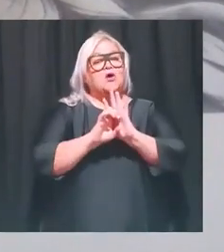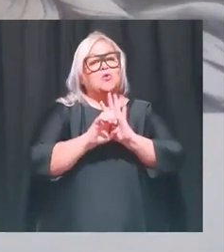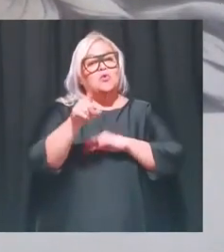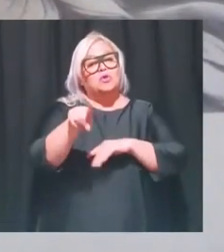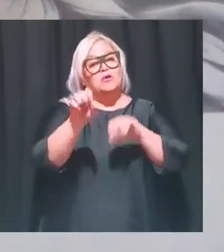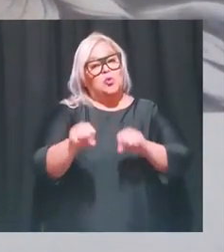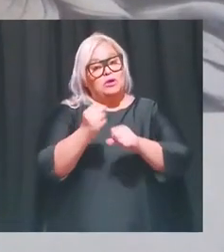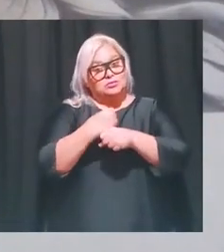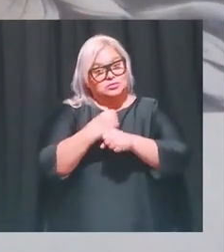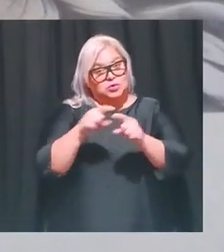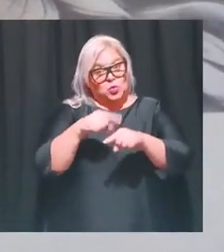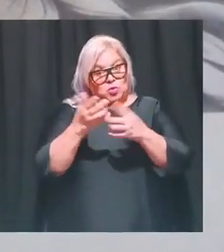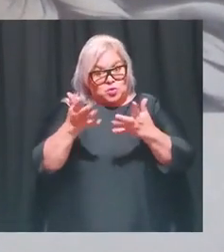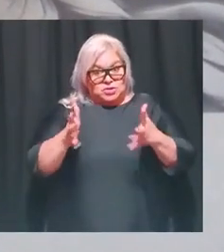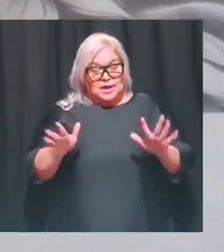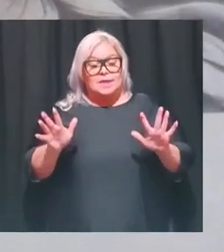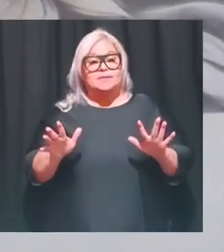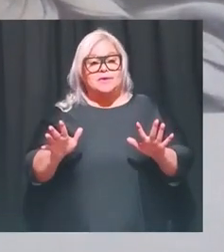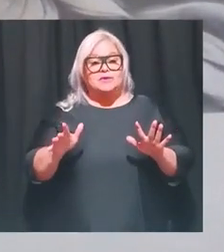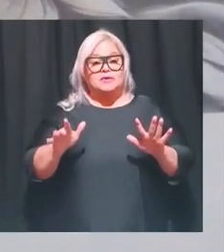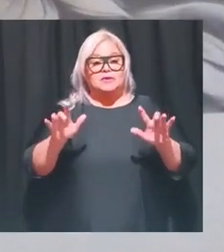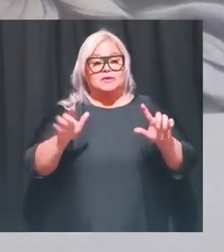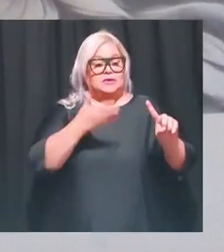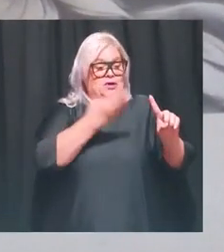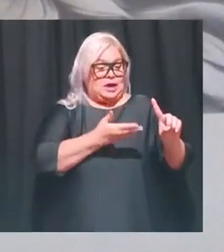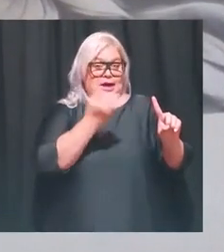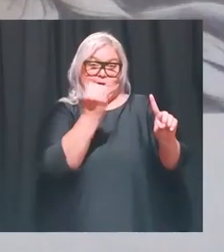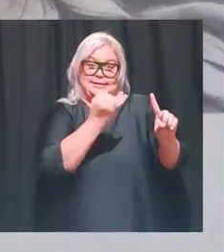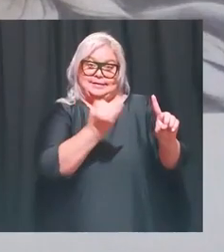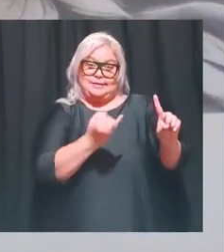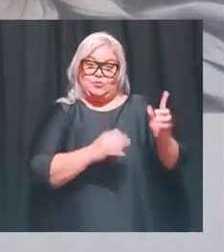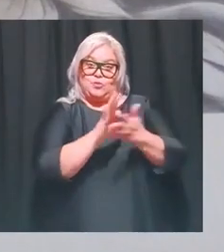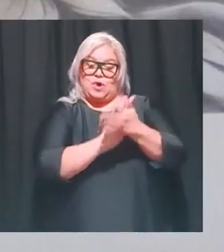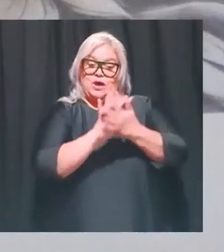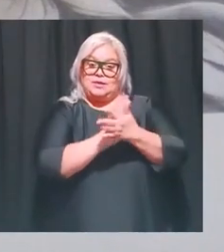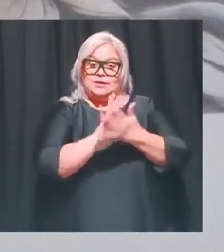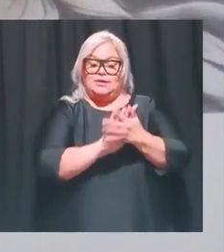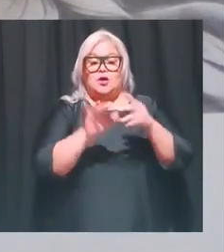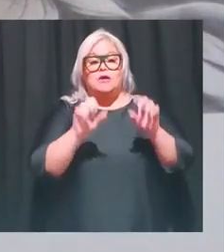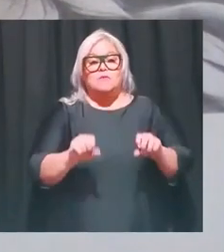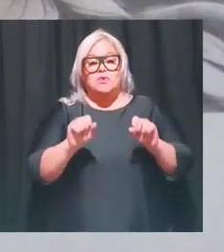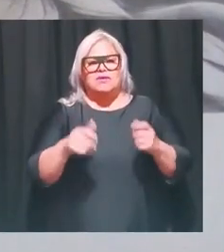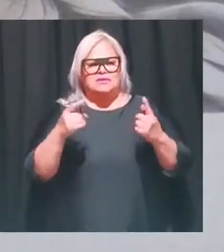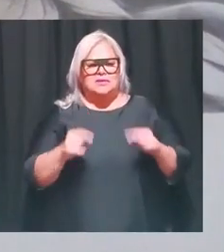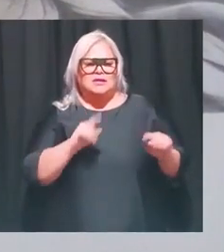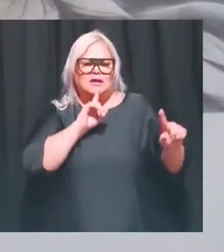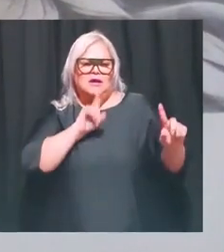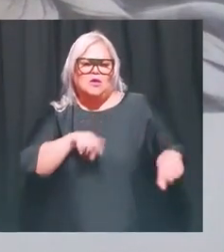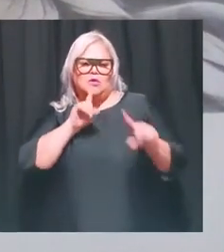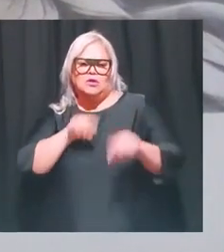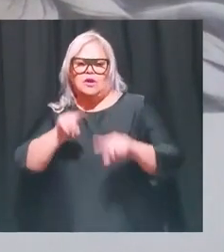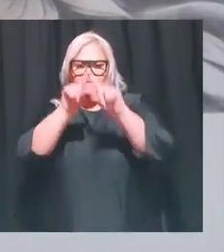es que después de que terminen el retrato pueden coger y tratar de contestar estas